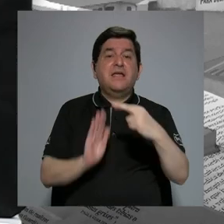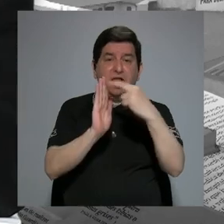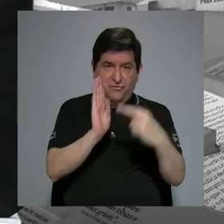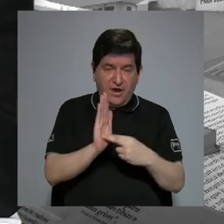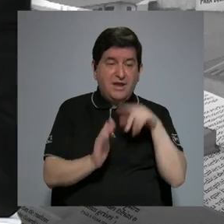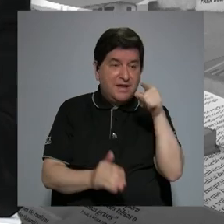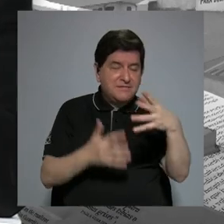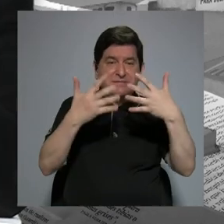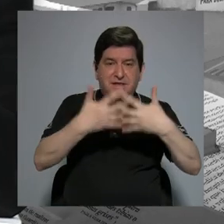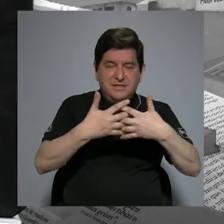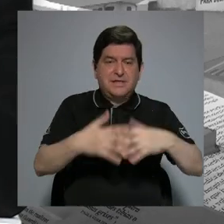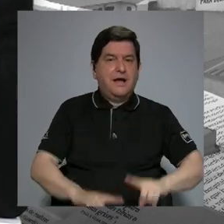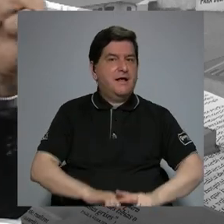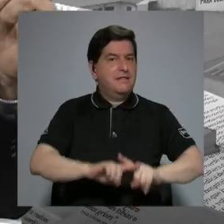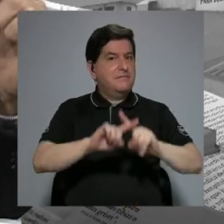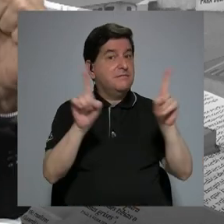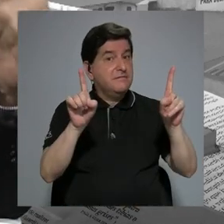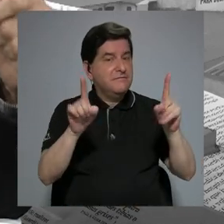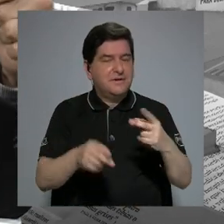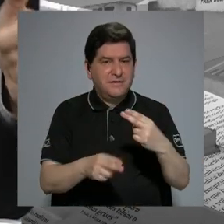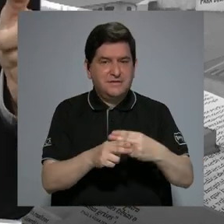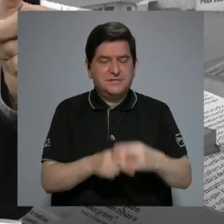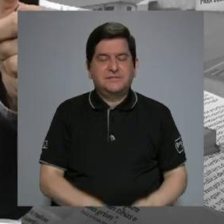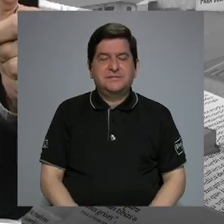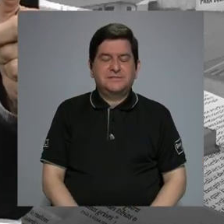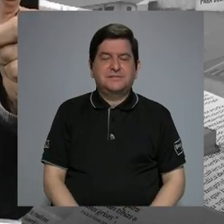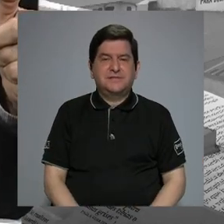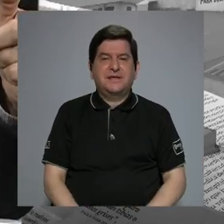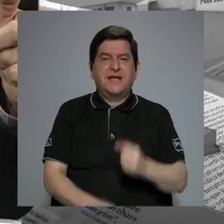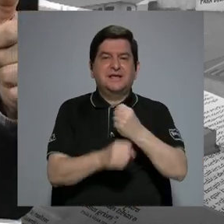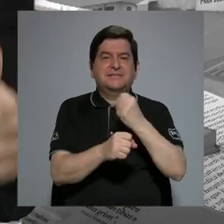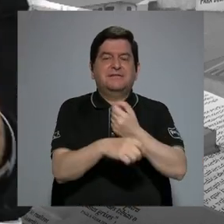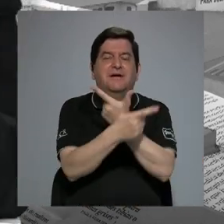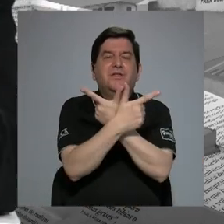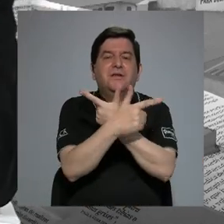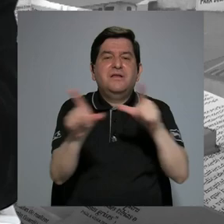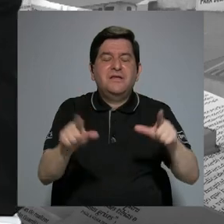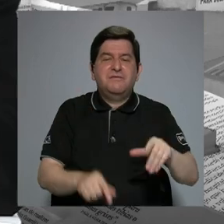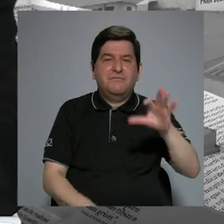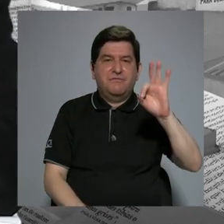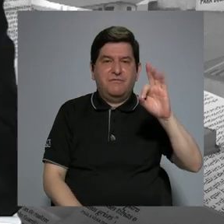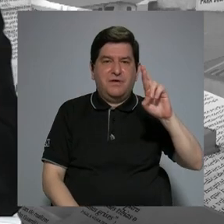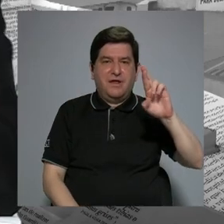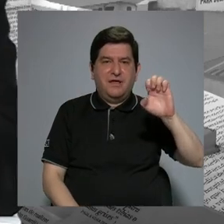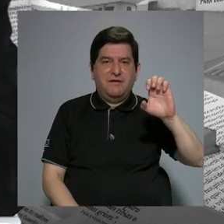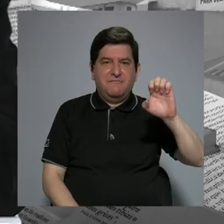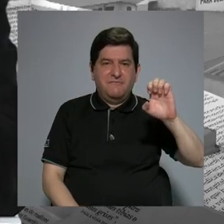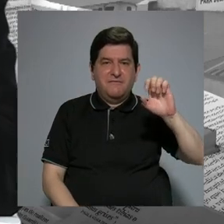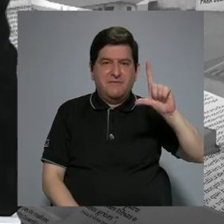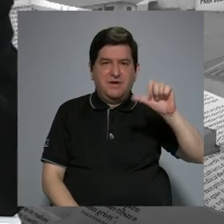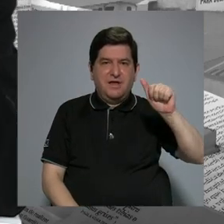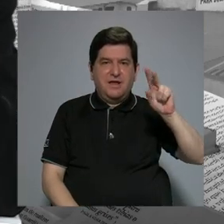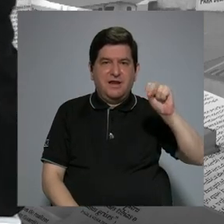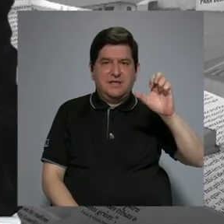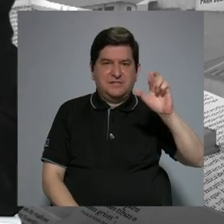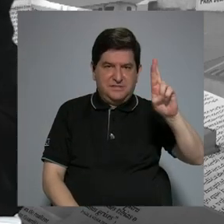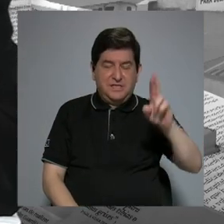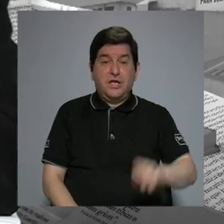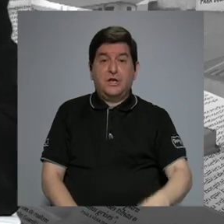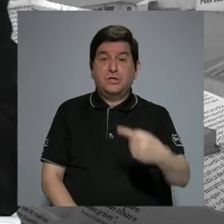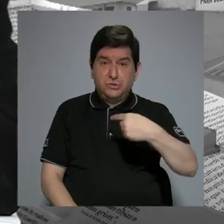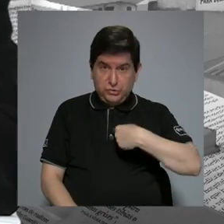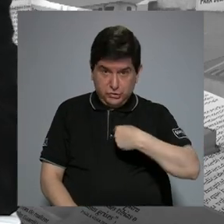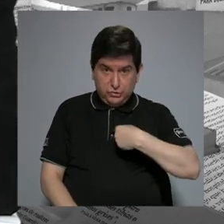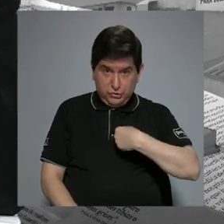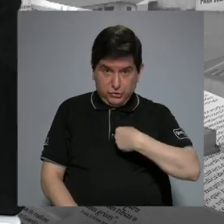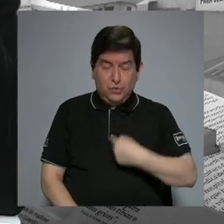una figura distinta es lo que le llaman freelancer. Y es cuando yo, en este caso Jorge, disculpen que me ponga